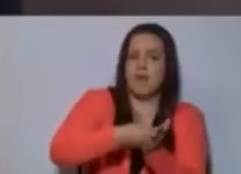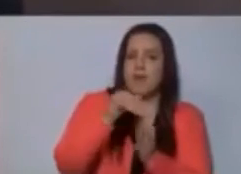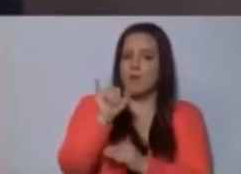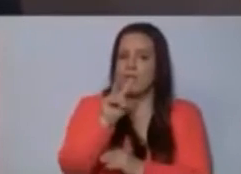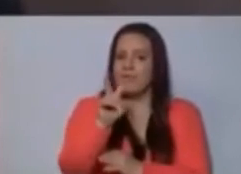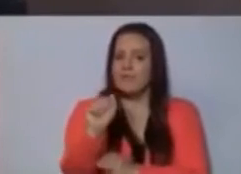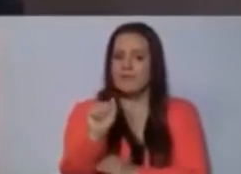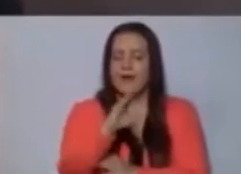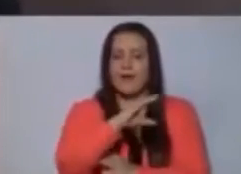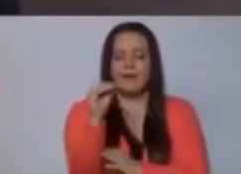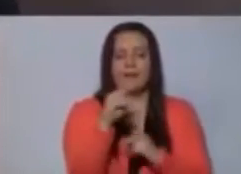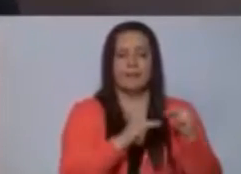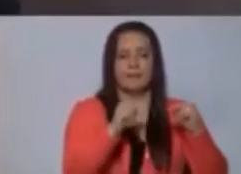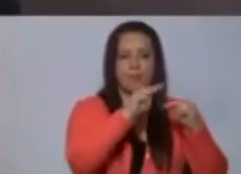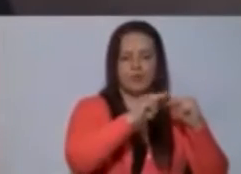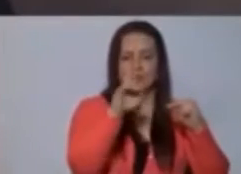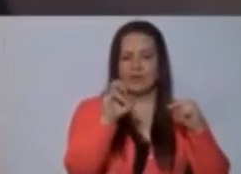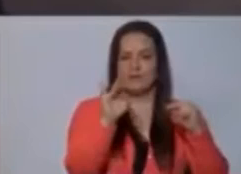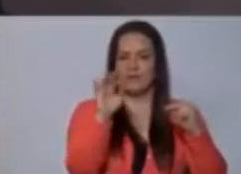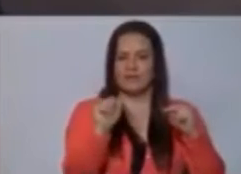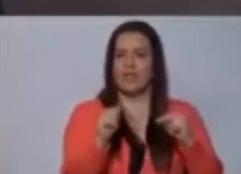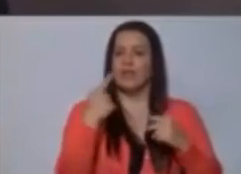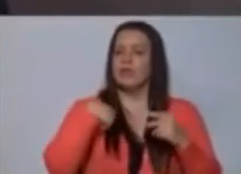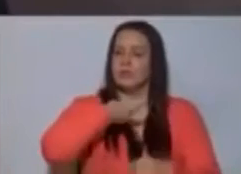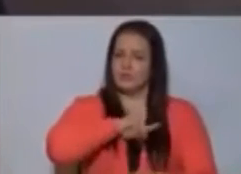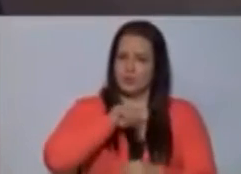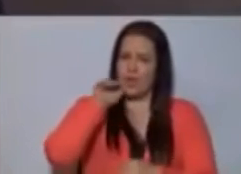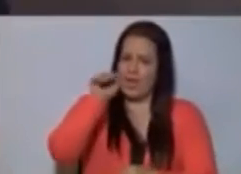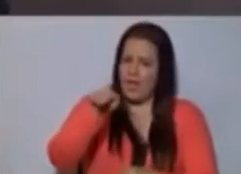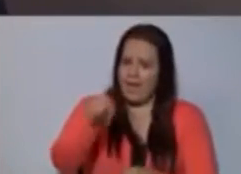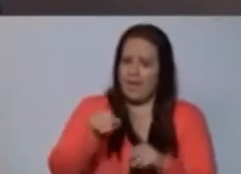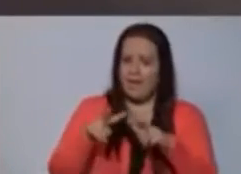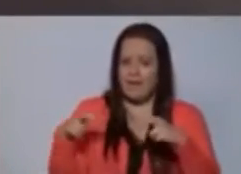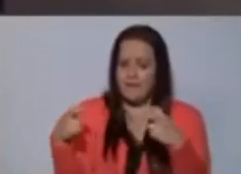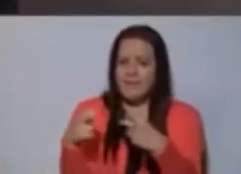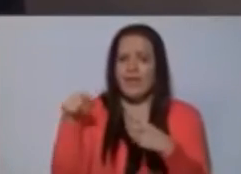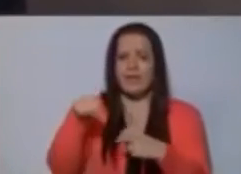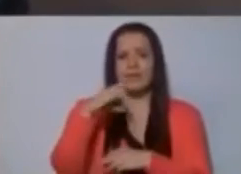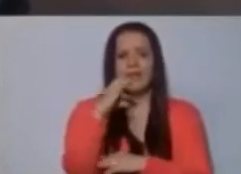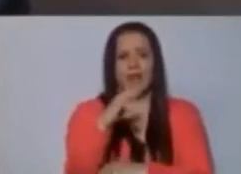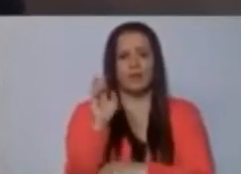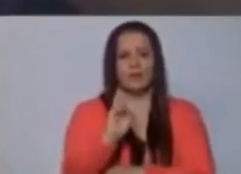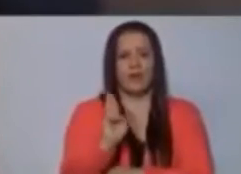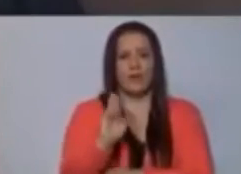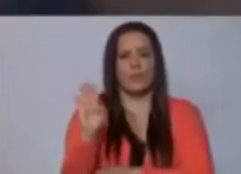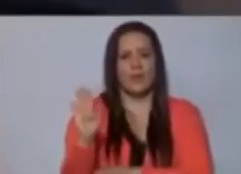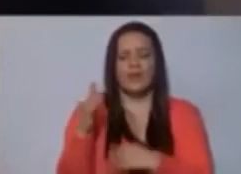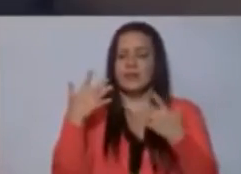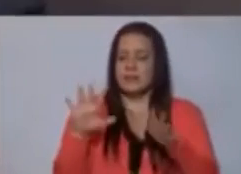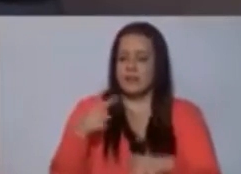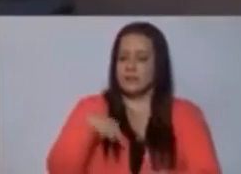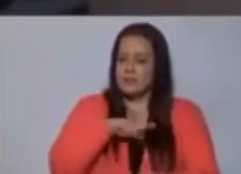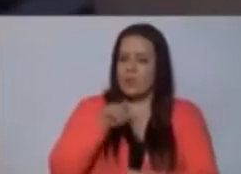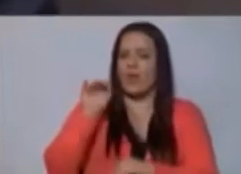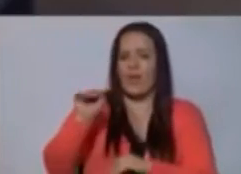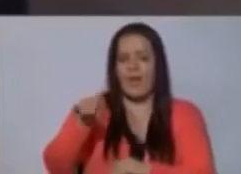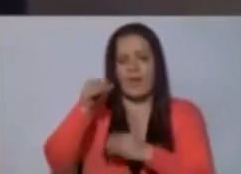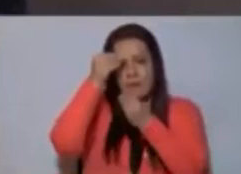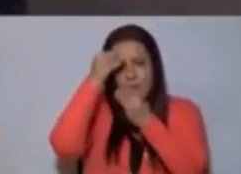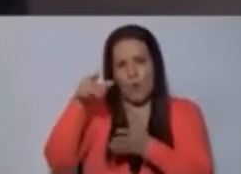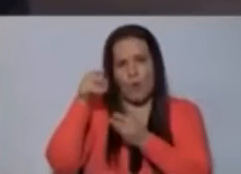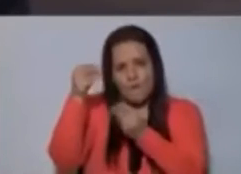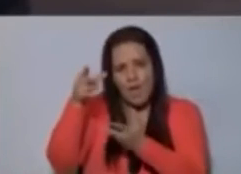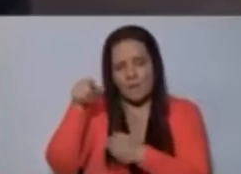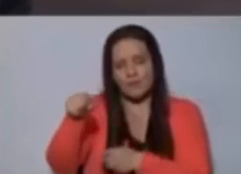y el impuesto sobre la renta. Y se lo advertimos en la mesa. Ahí estaba don Carlos Ricardo Benavides cuando se lo advertimos al ministro.